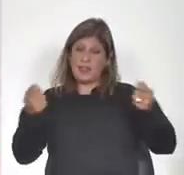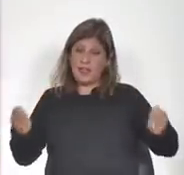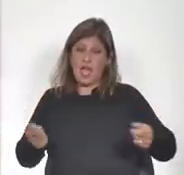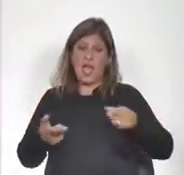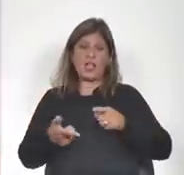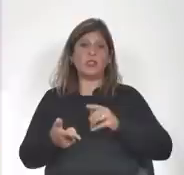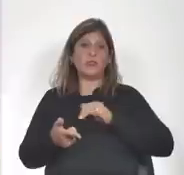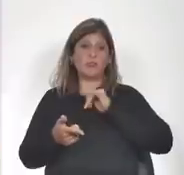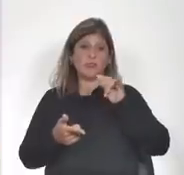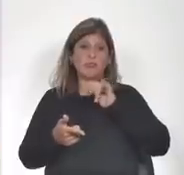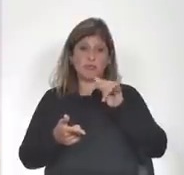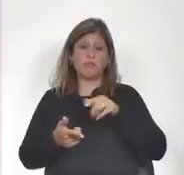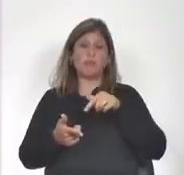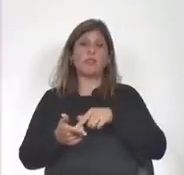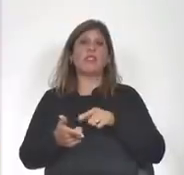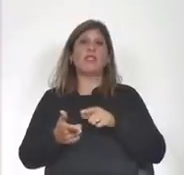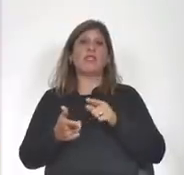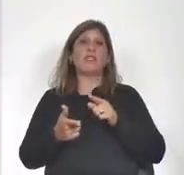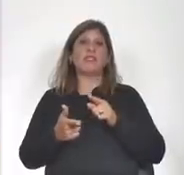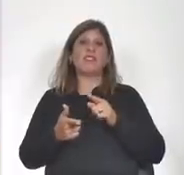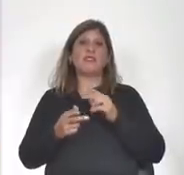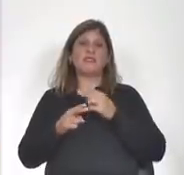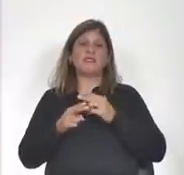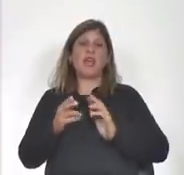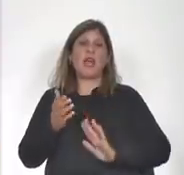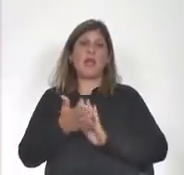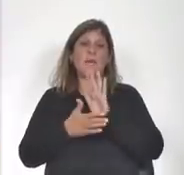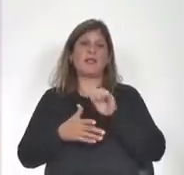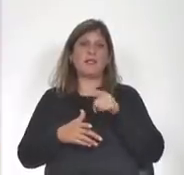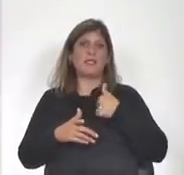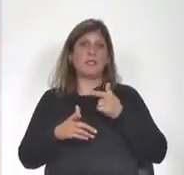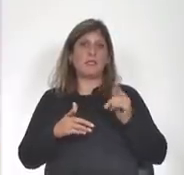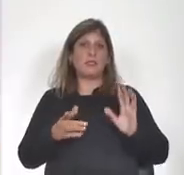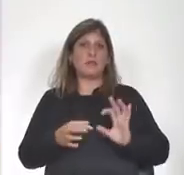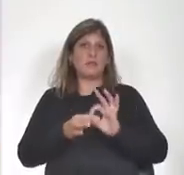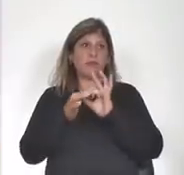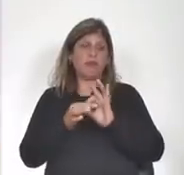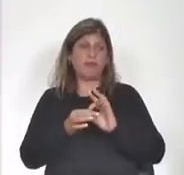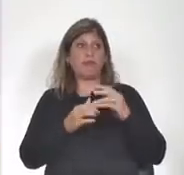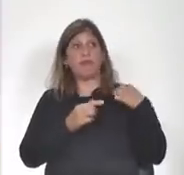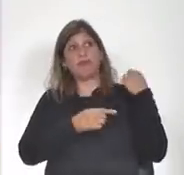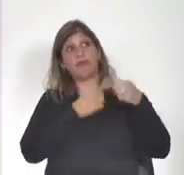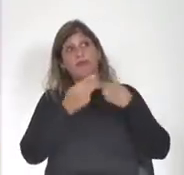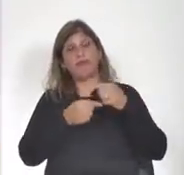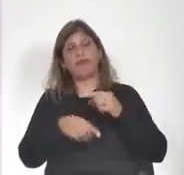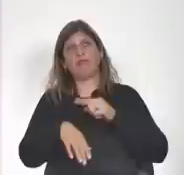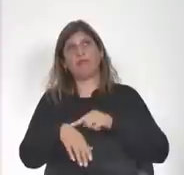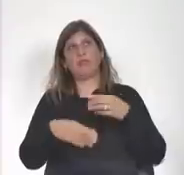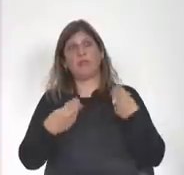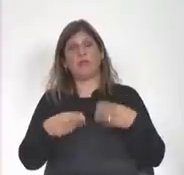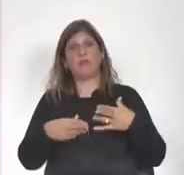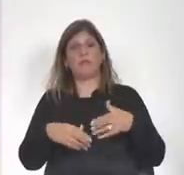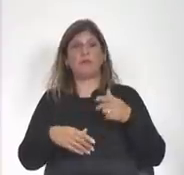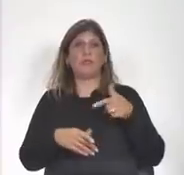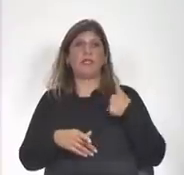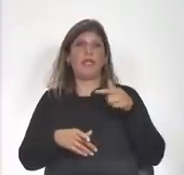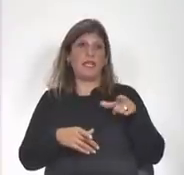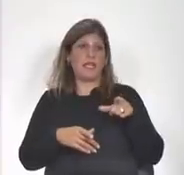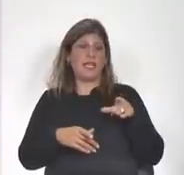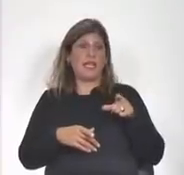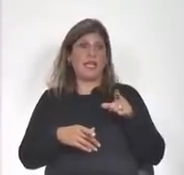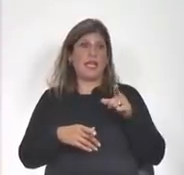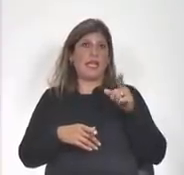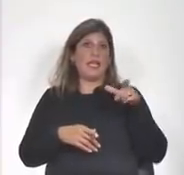La Mañana creo que es la une un vínculo de larga data el economista Alfie fue